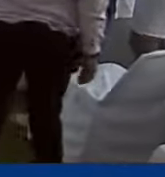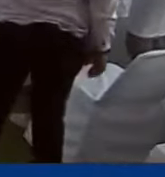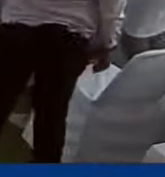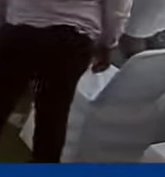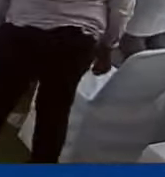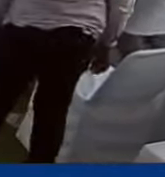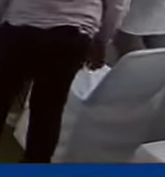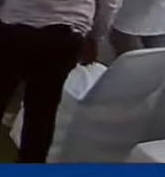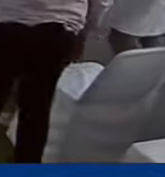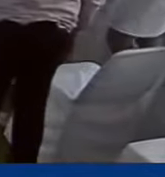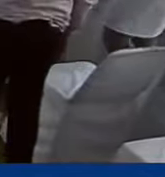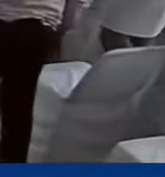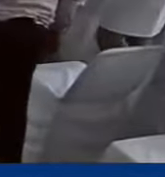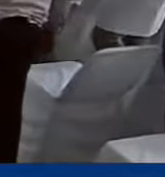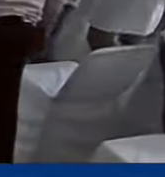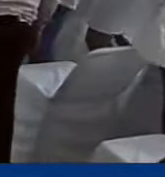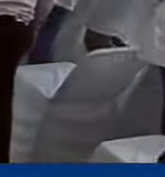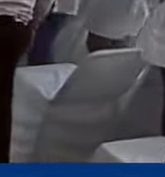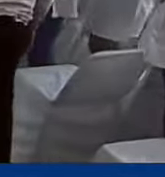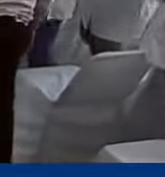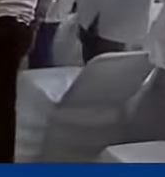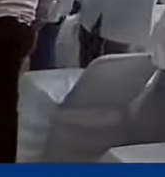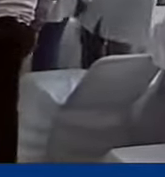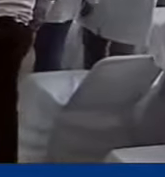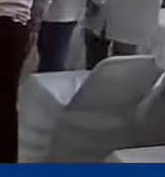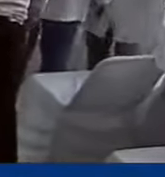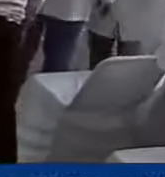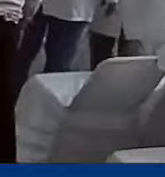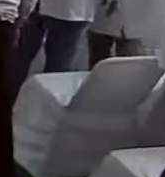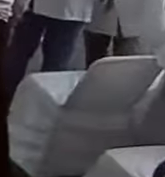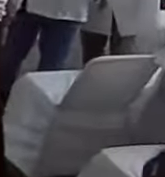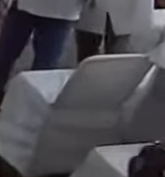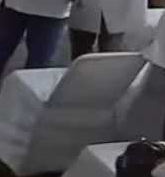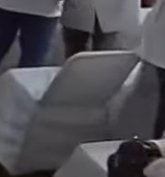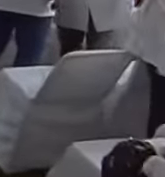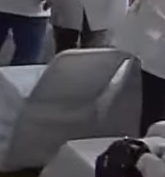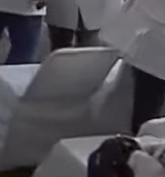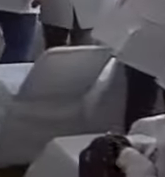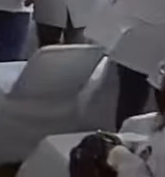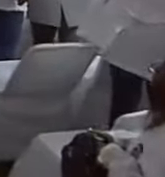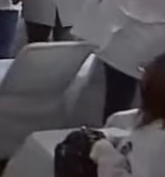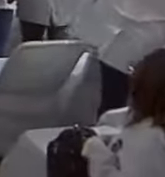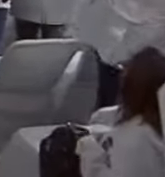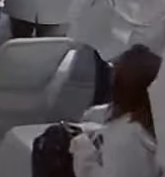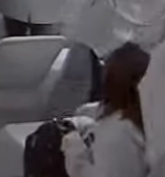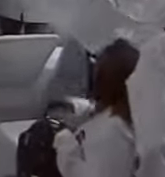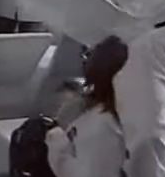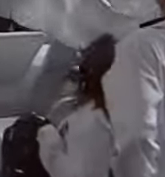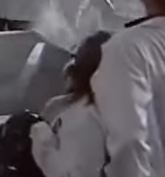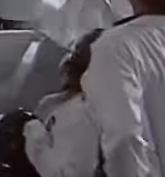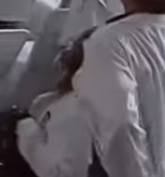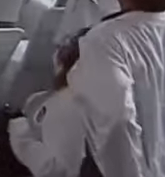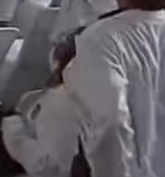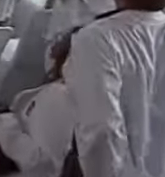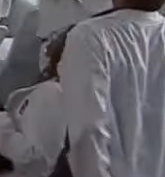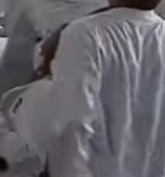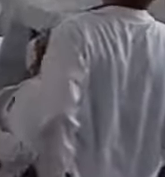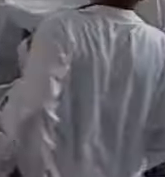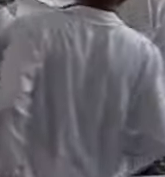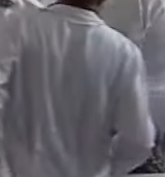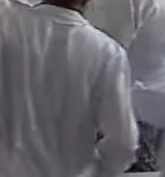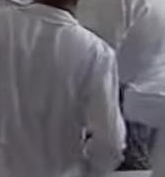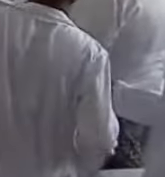ha sido esta importante agenda de trabajo del presidente constitucional Nicolás Maduro ha quedado reinaugurado el centro de